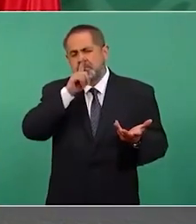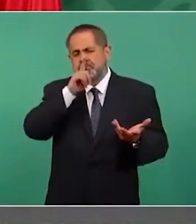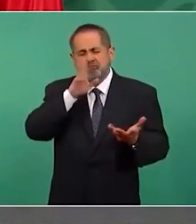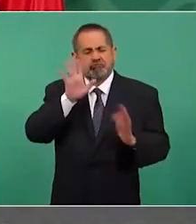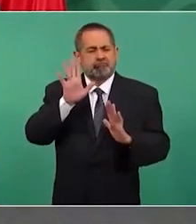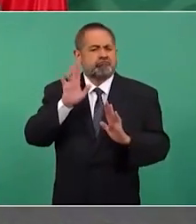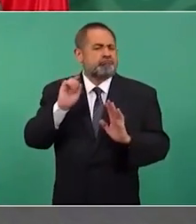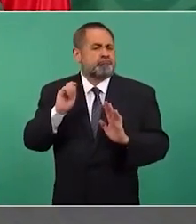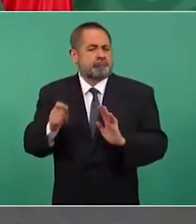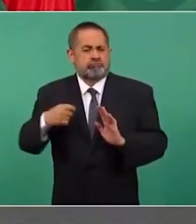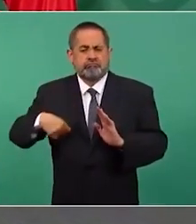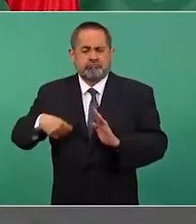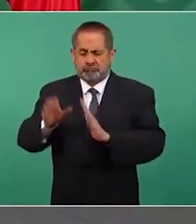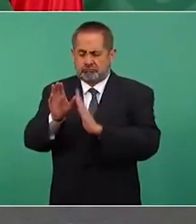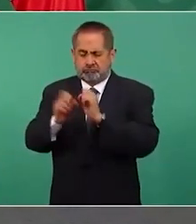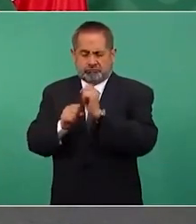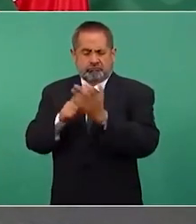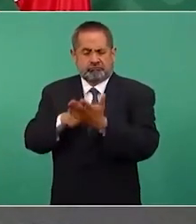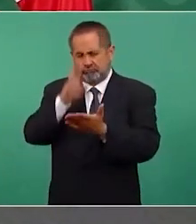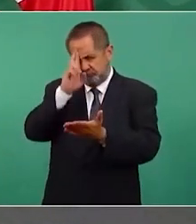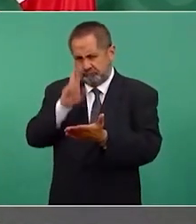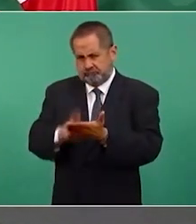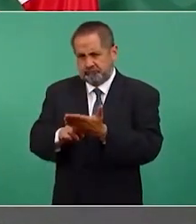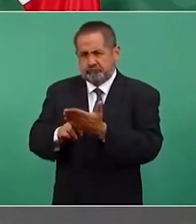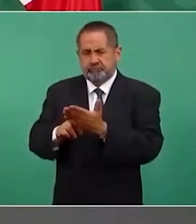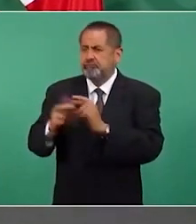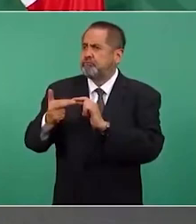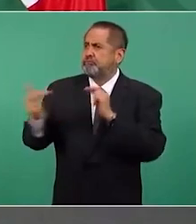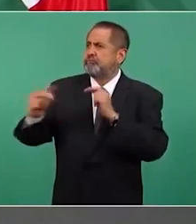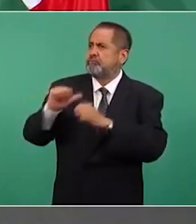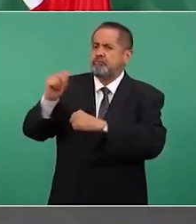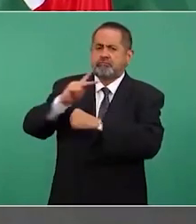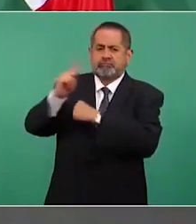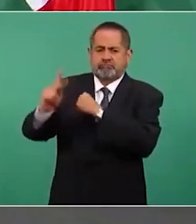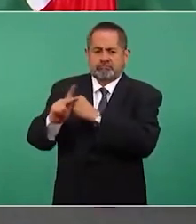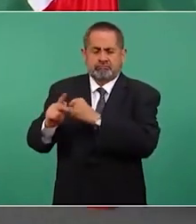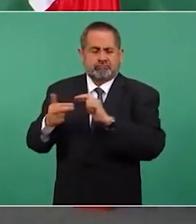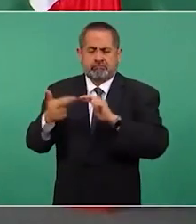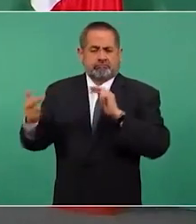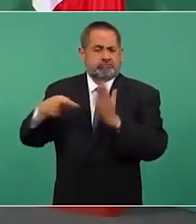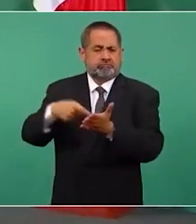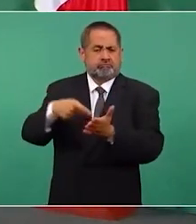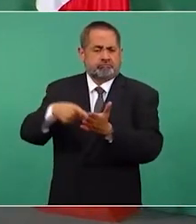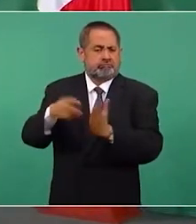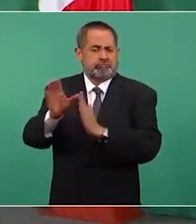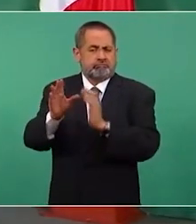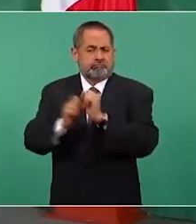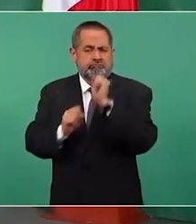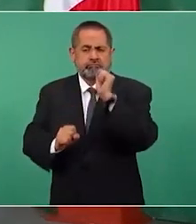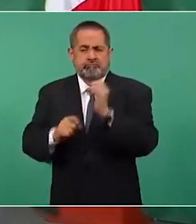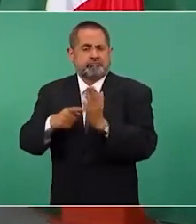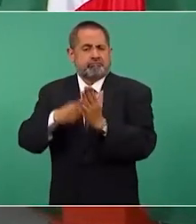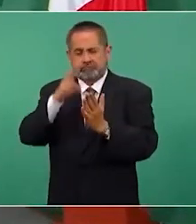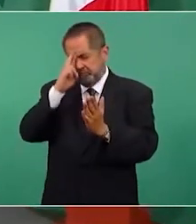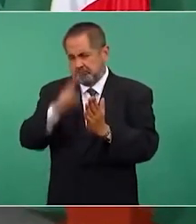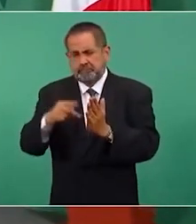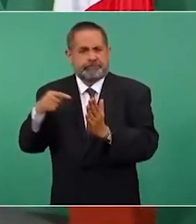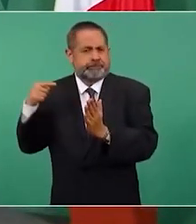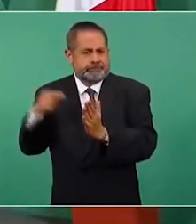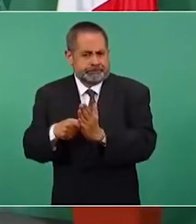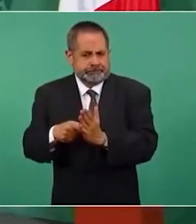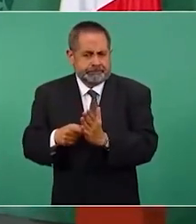principios de política exterior que establece nuestra constitución y